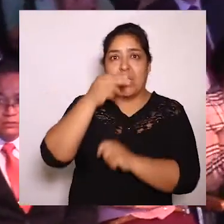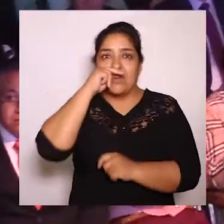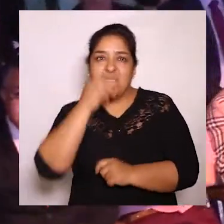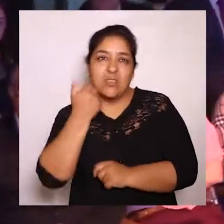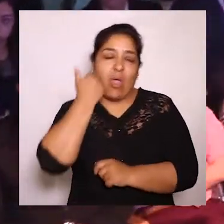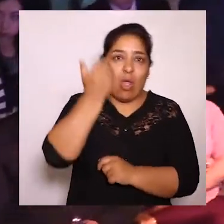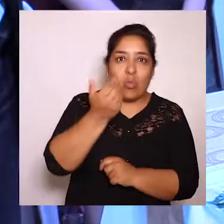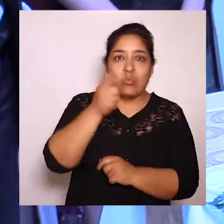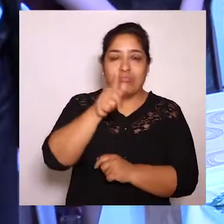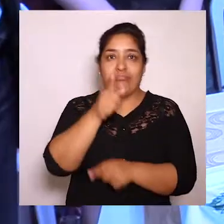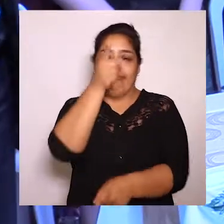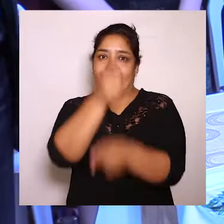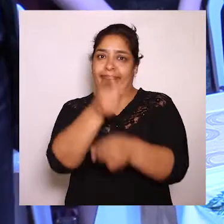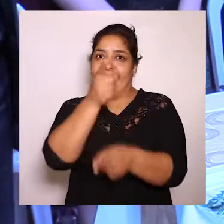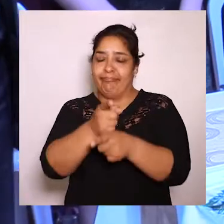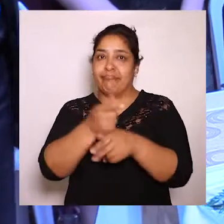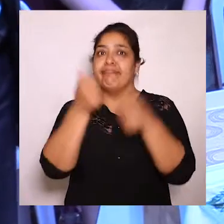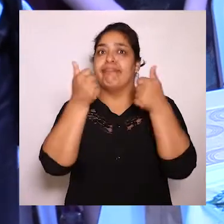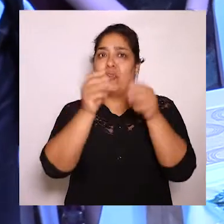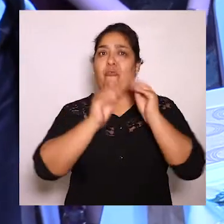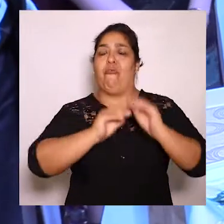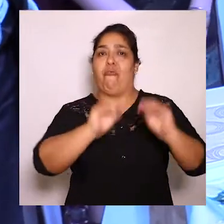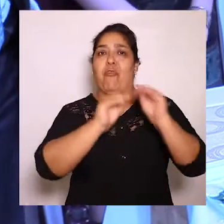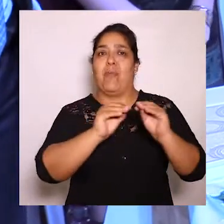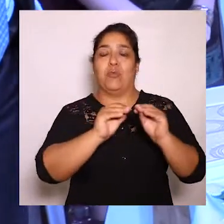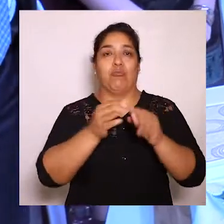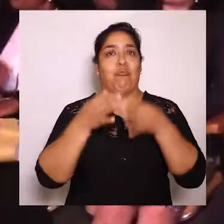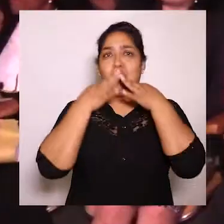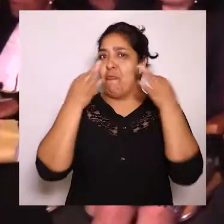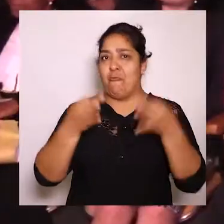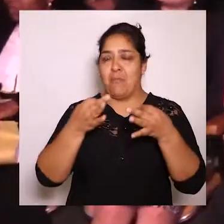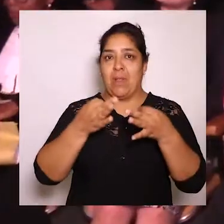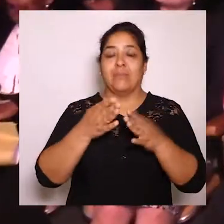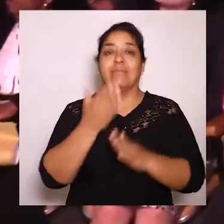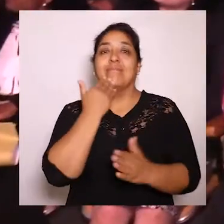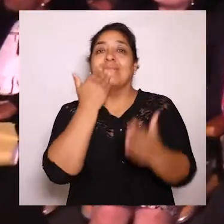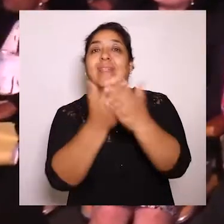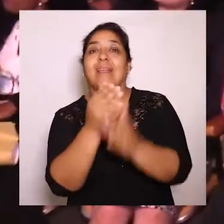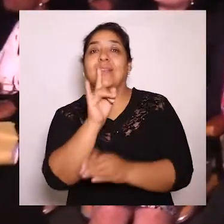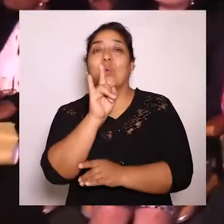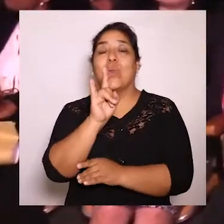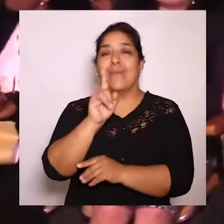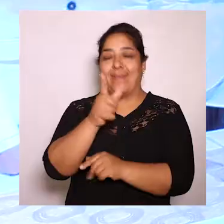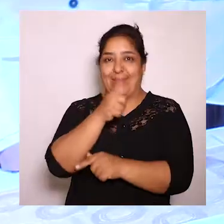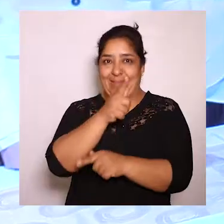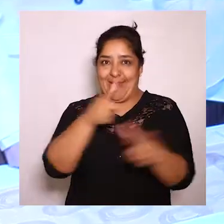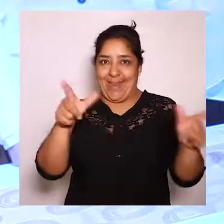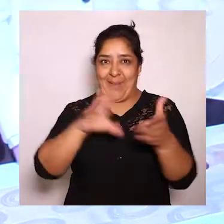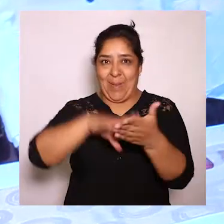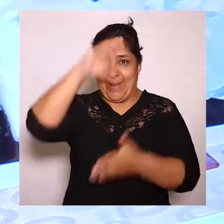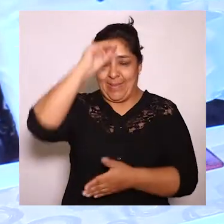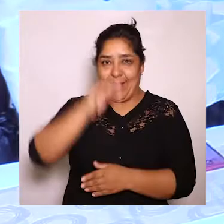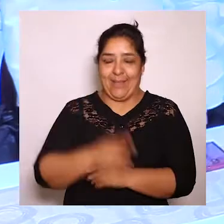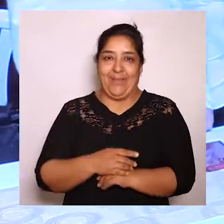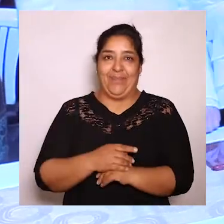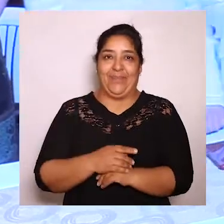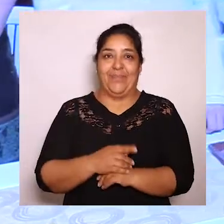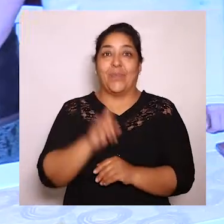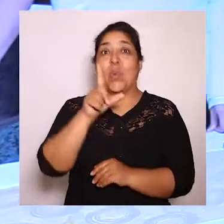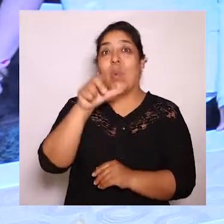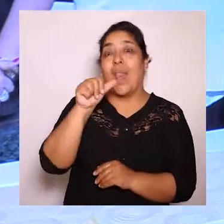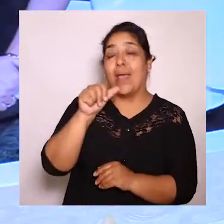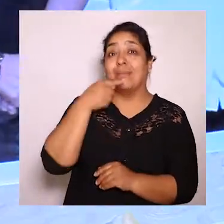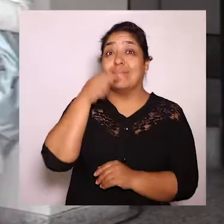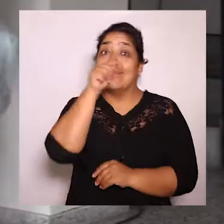y adultos que a satisfacción cumplieron con su formación no formal gracias a la Universidad del Libre Aprendizaje ULA. En realidad lo que